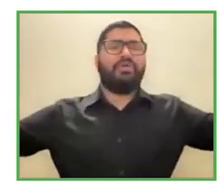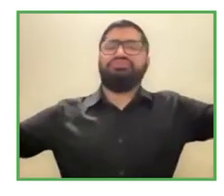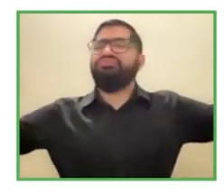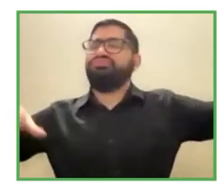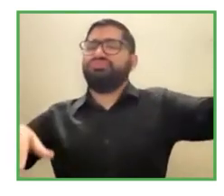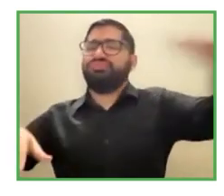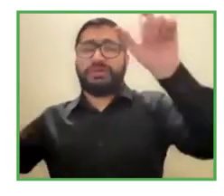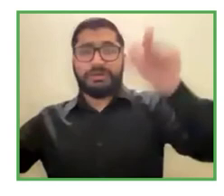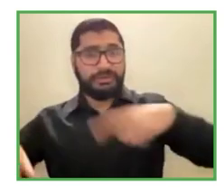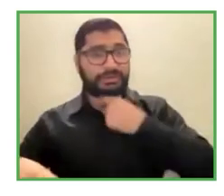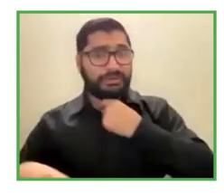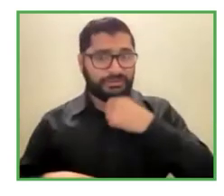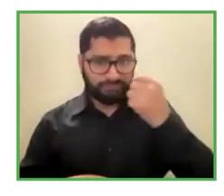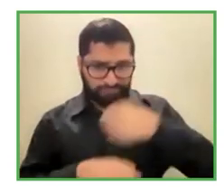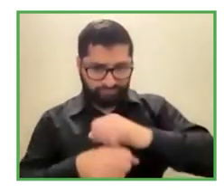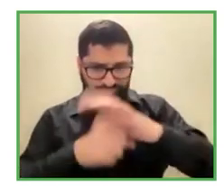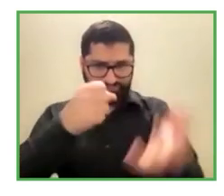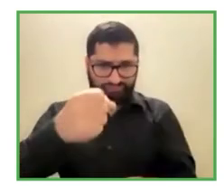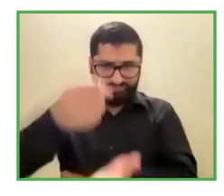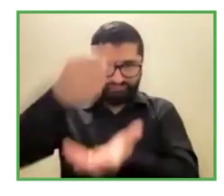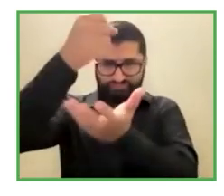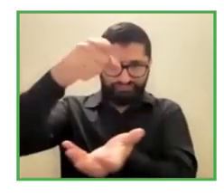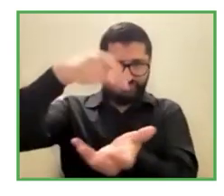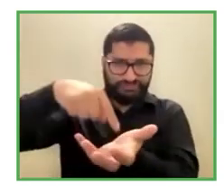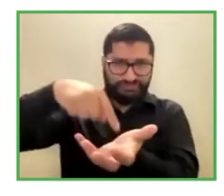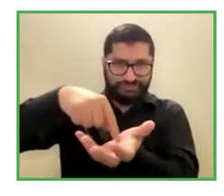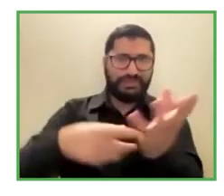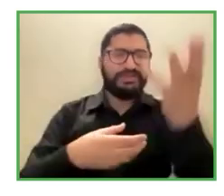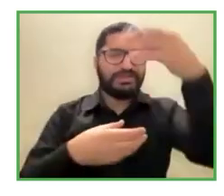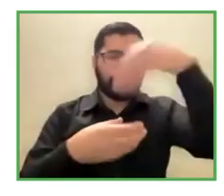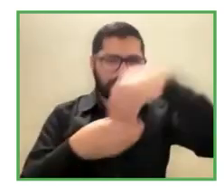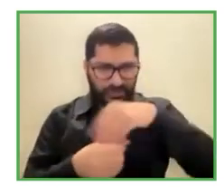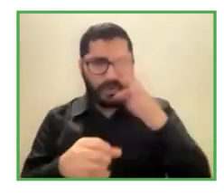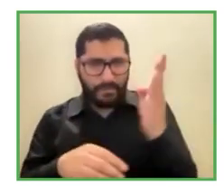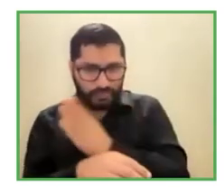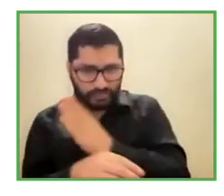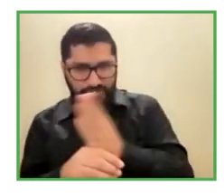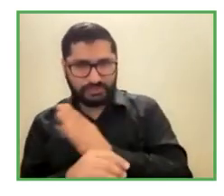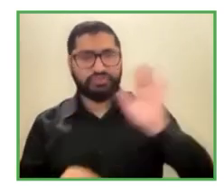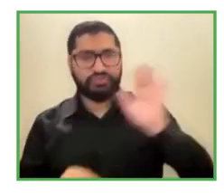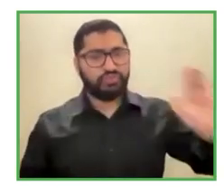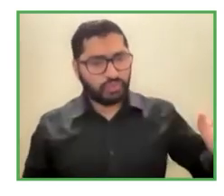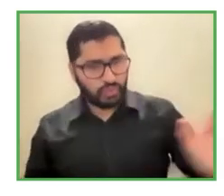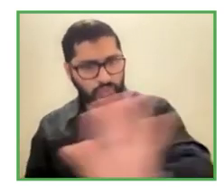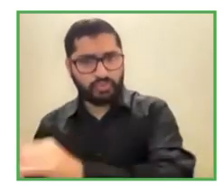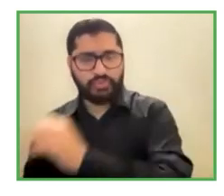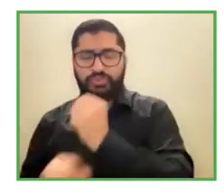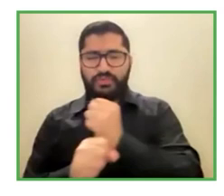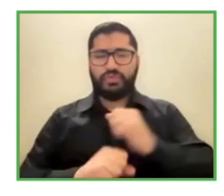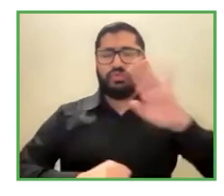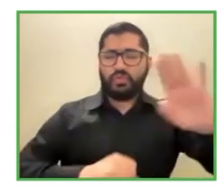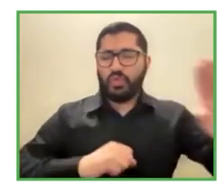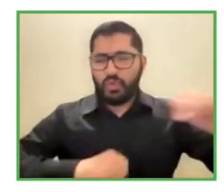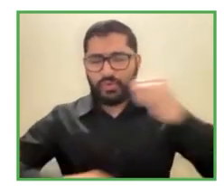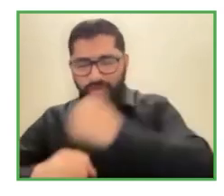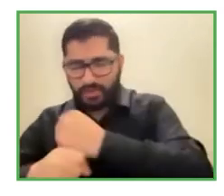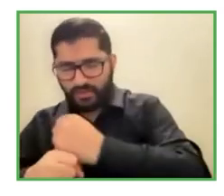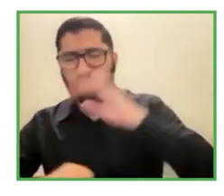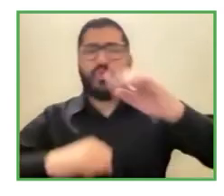perfecto muchas gracias Tomás Cornelia nos cuenta si han tenido alguna oportunidad han dudado seguir adelante